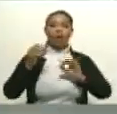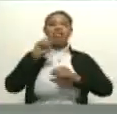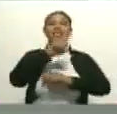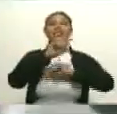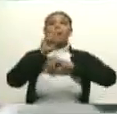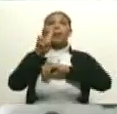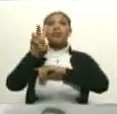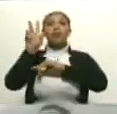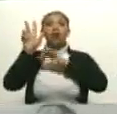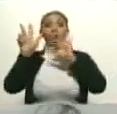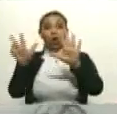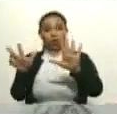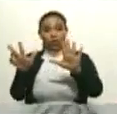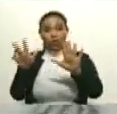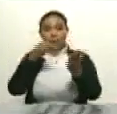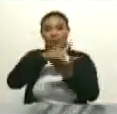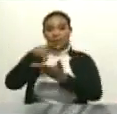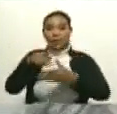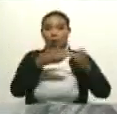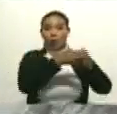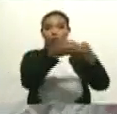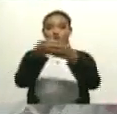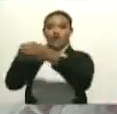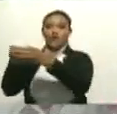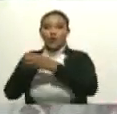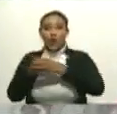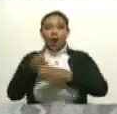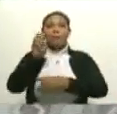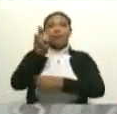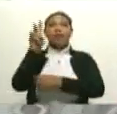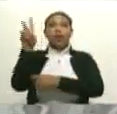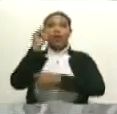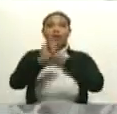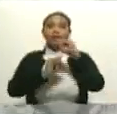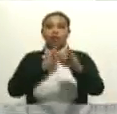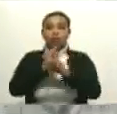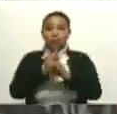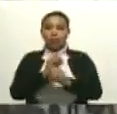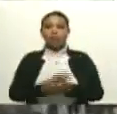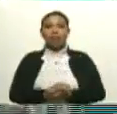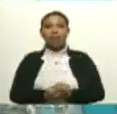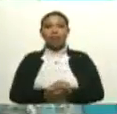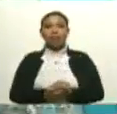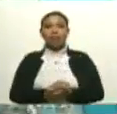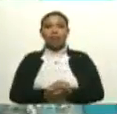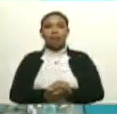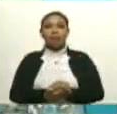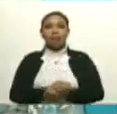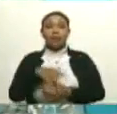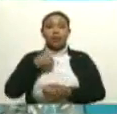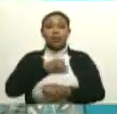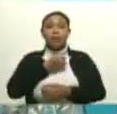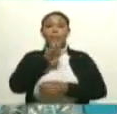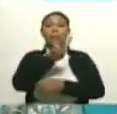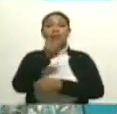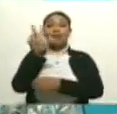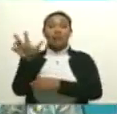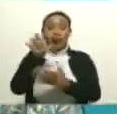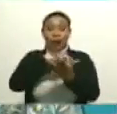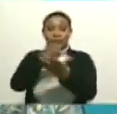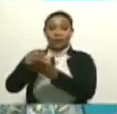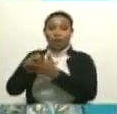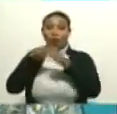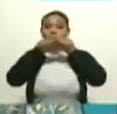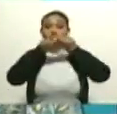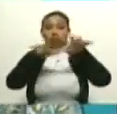participantes, 106 de ellas nacionales y 22 internacionales. Hemos estado en 23 estados del país,